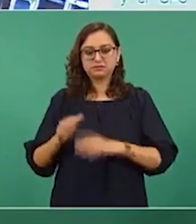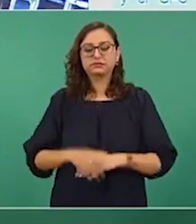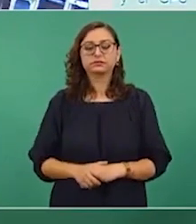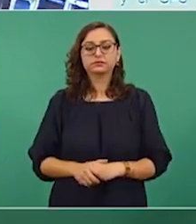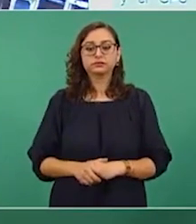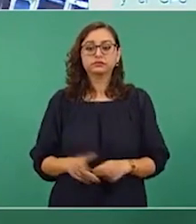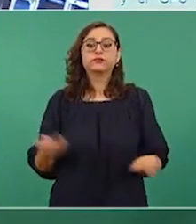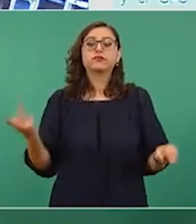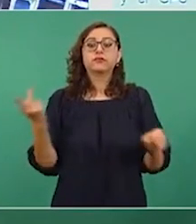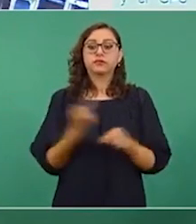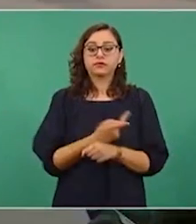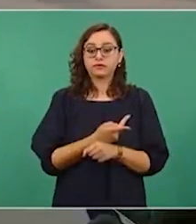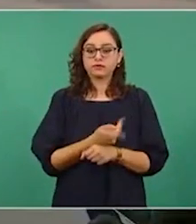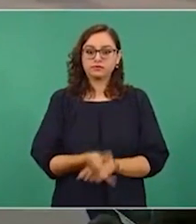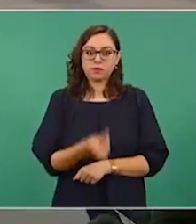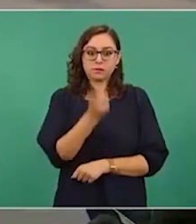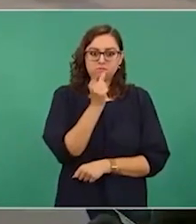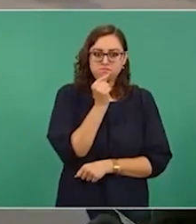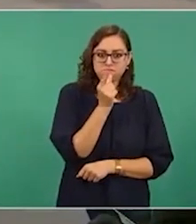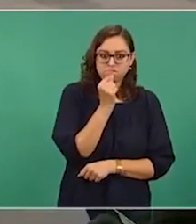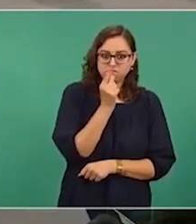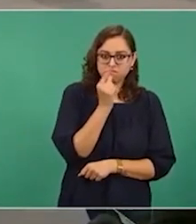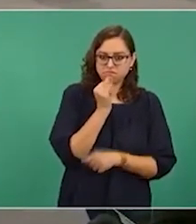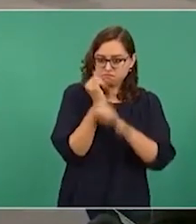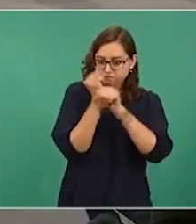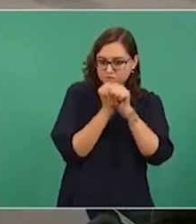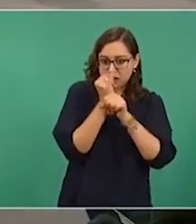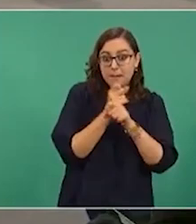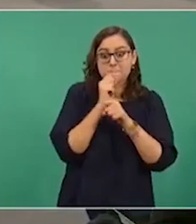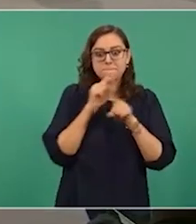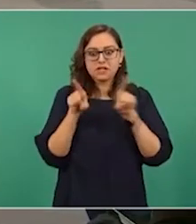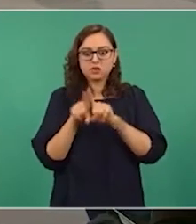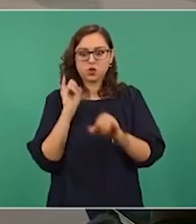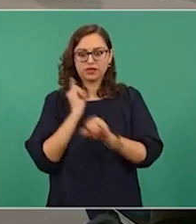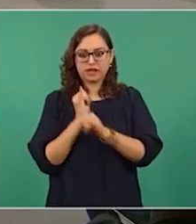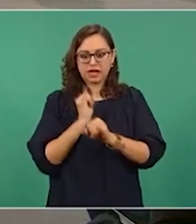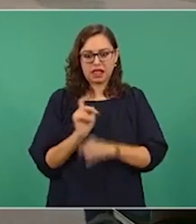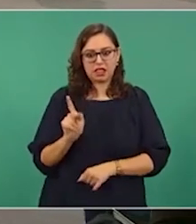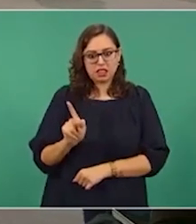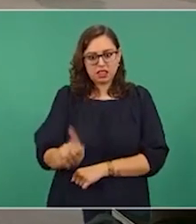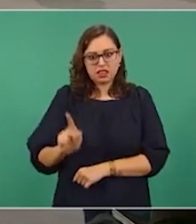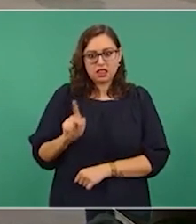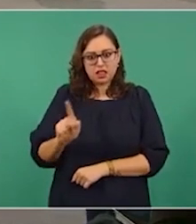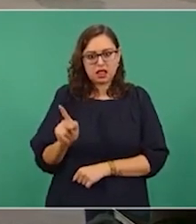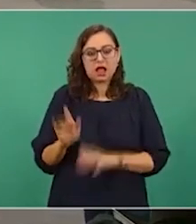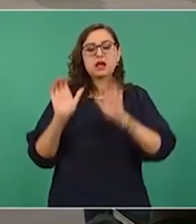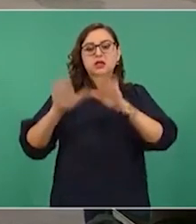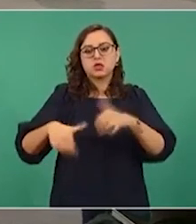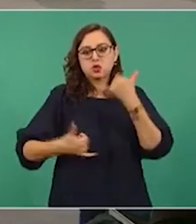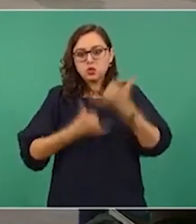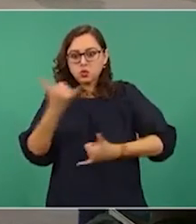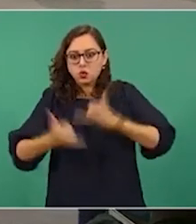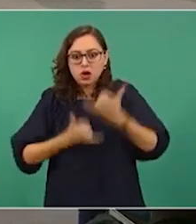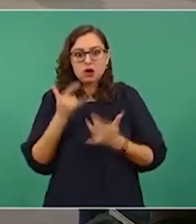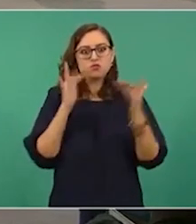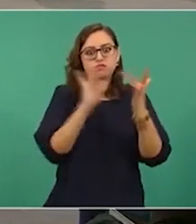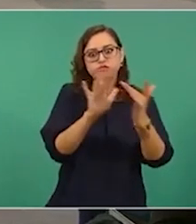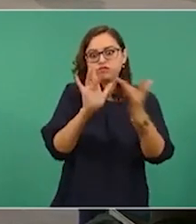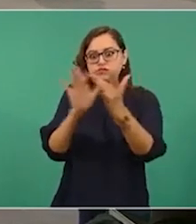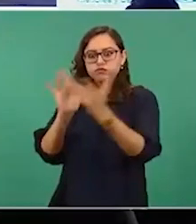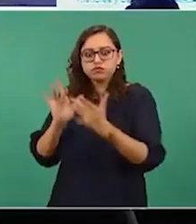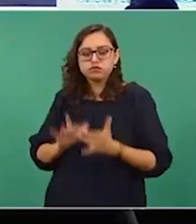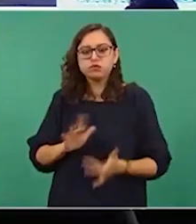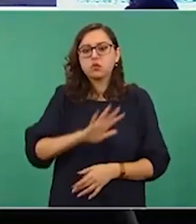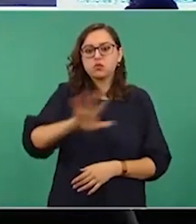inteligencia y de un usuario simulado, se logra entrar también al juego Free Fire, porque estaban